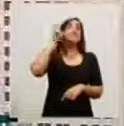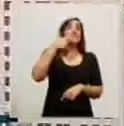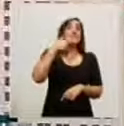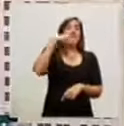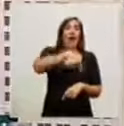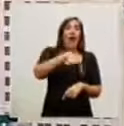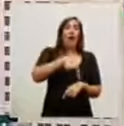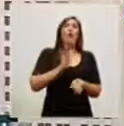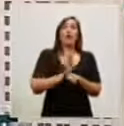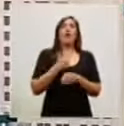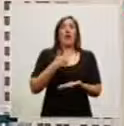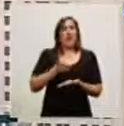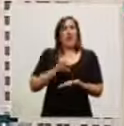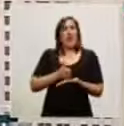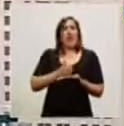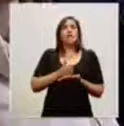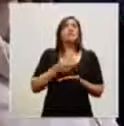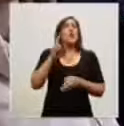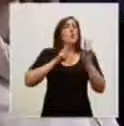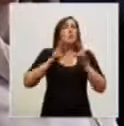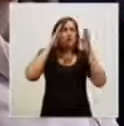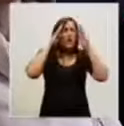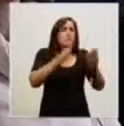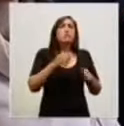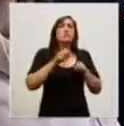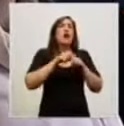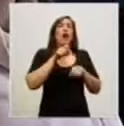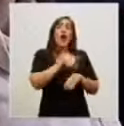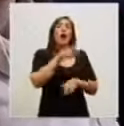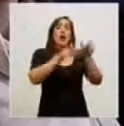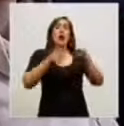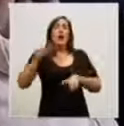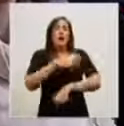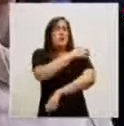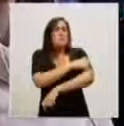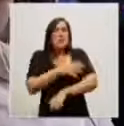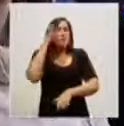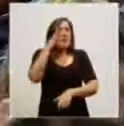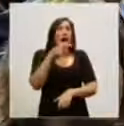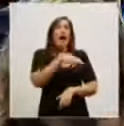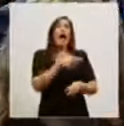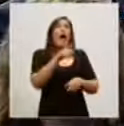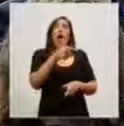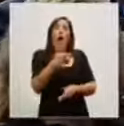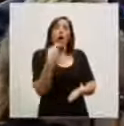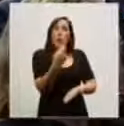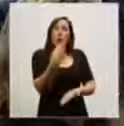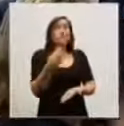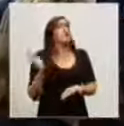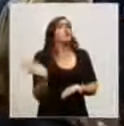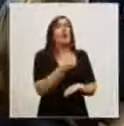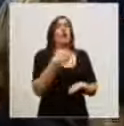a reservarse el derecho de que esto llegue a los sectores de vulnerabilidad social para que realmente sea